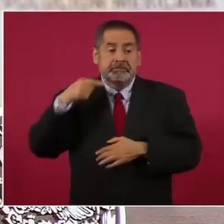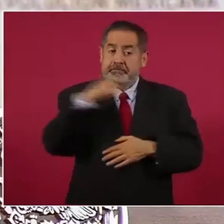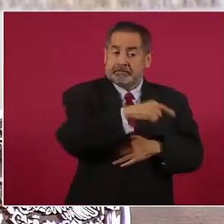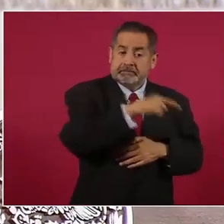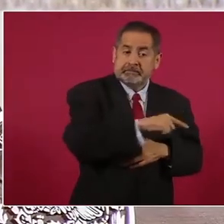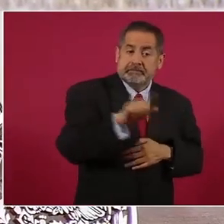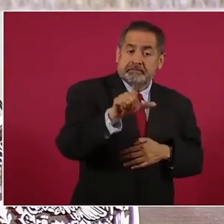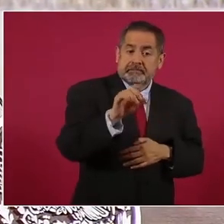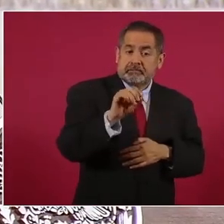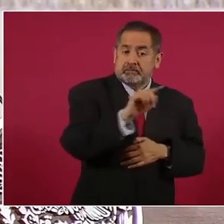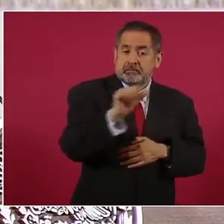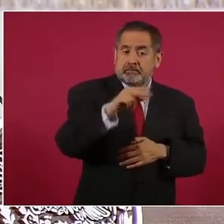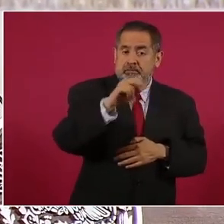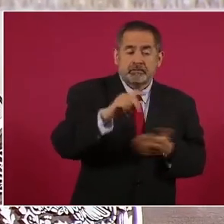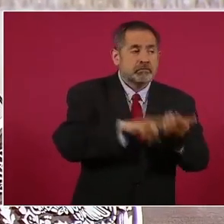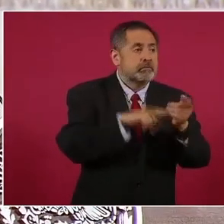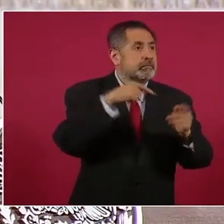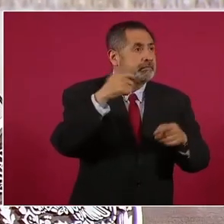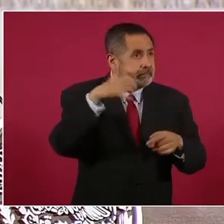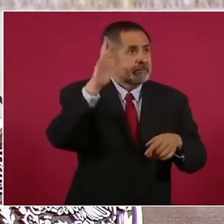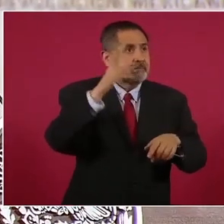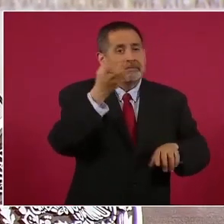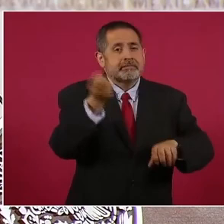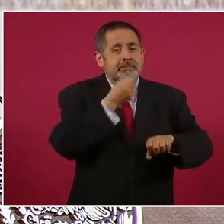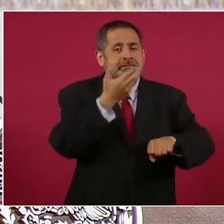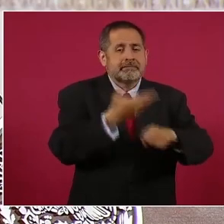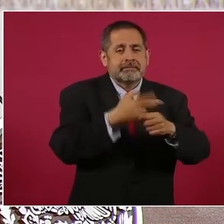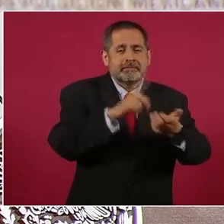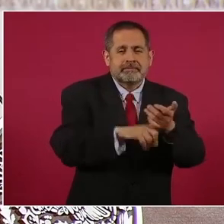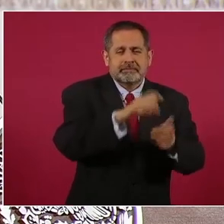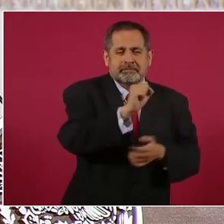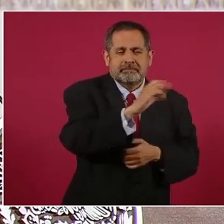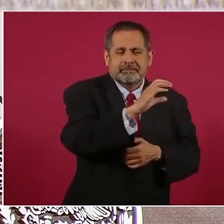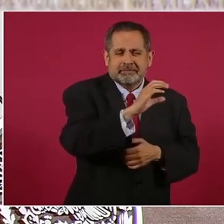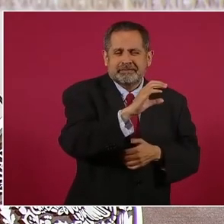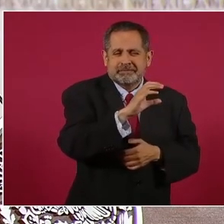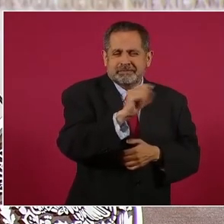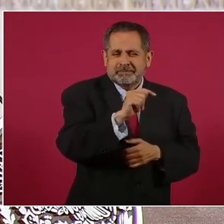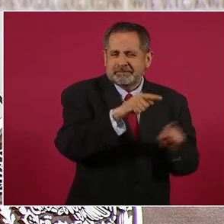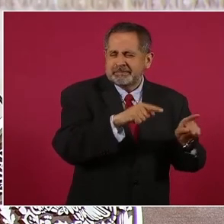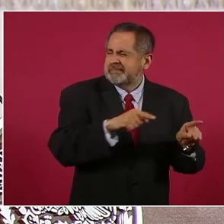era de comunicación, no sé si de